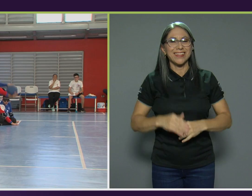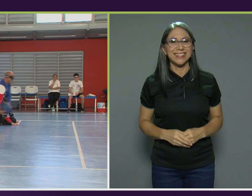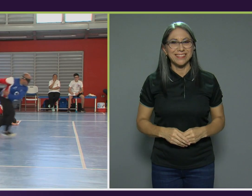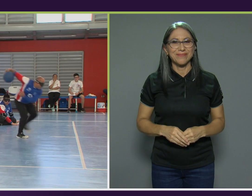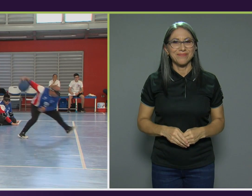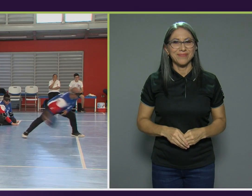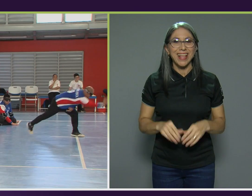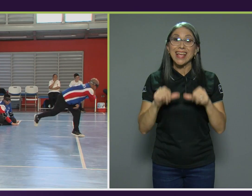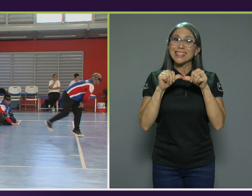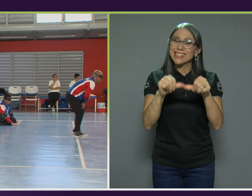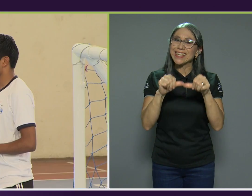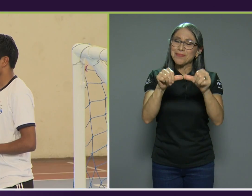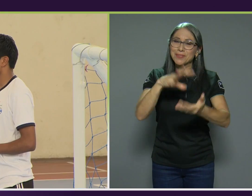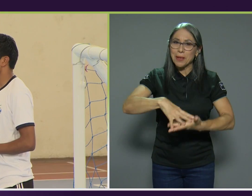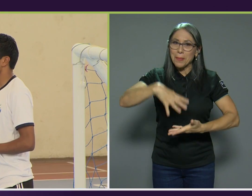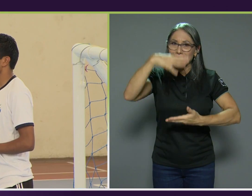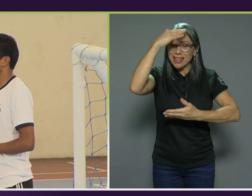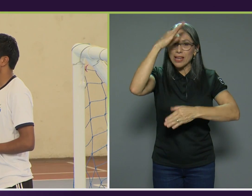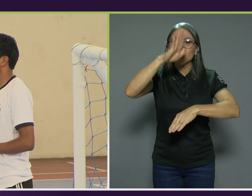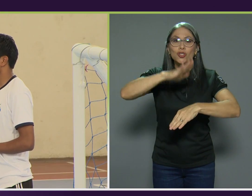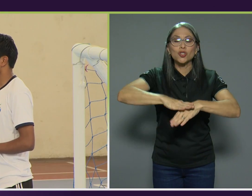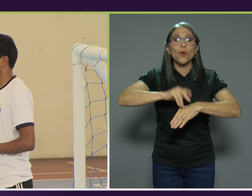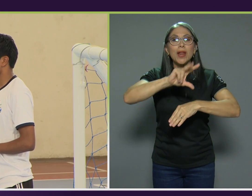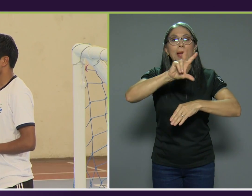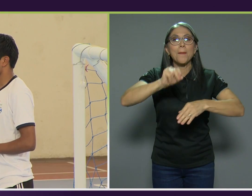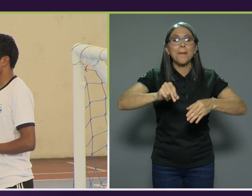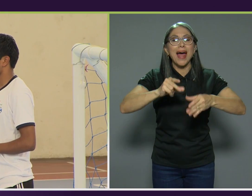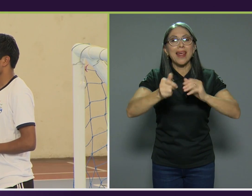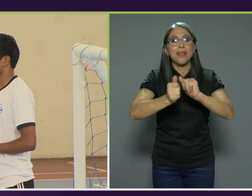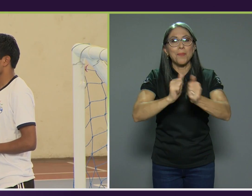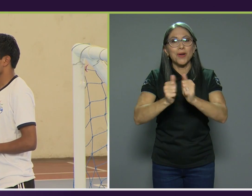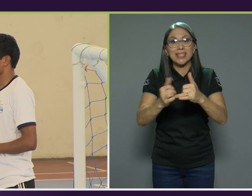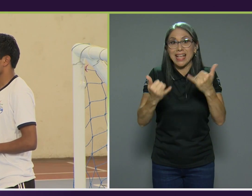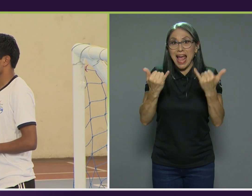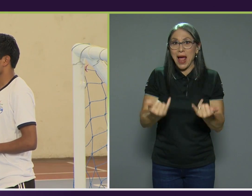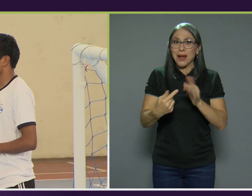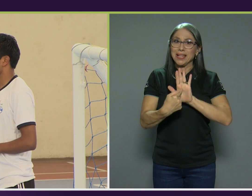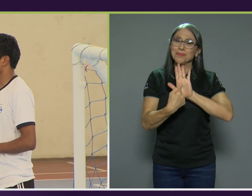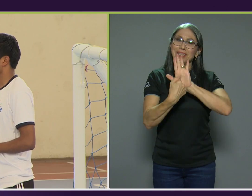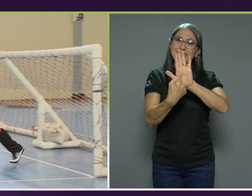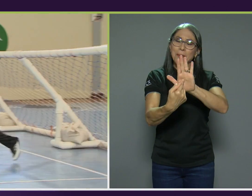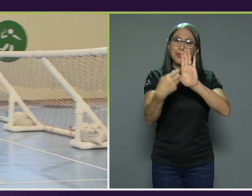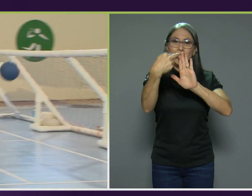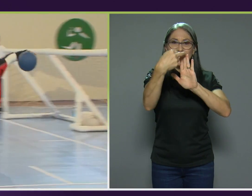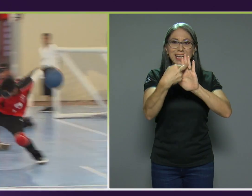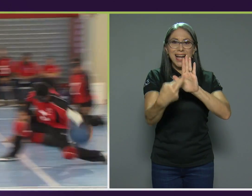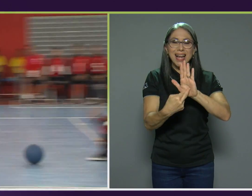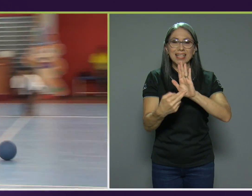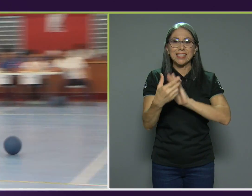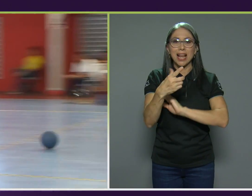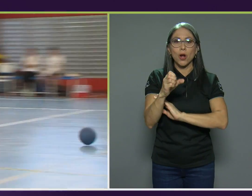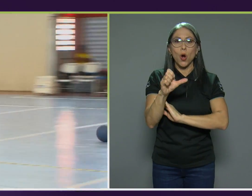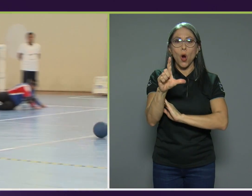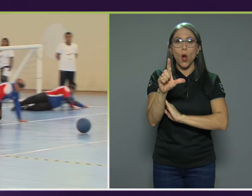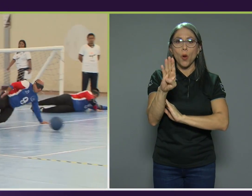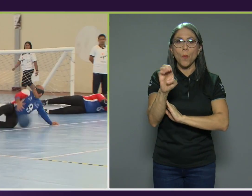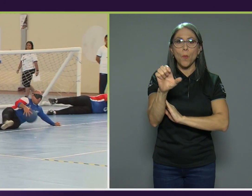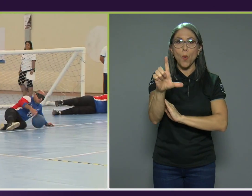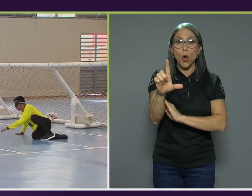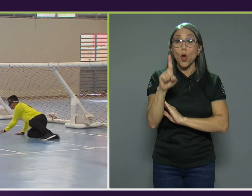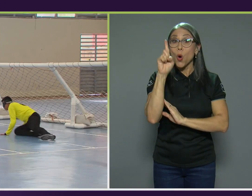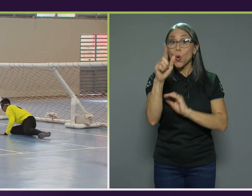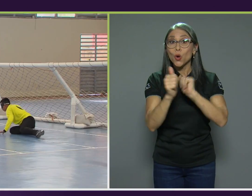Seguimos aprendiendo sobre paradeportes. Esta vez les presentamos las reglas del golbol, uno de los deportes